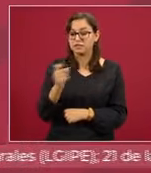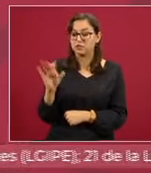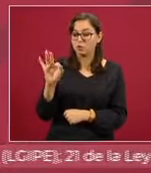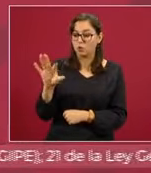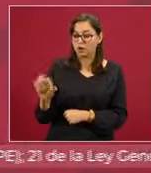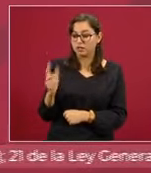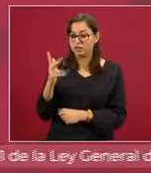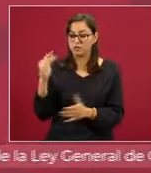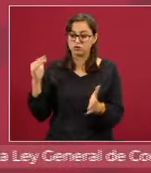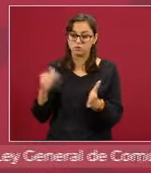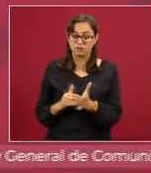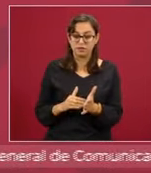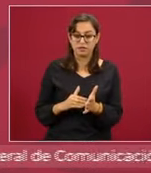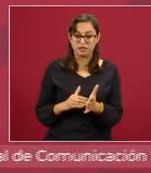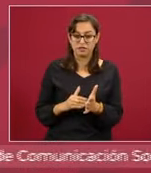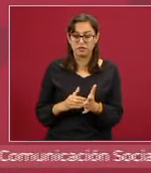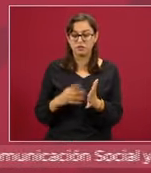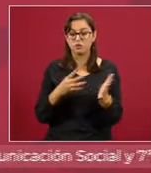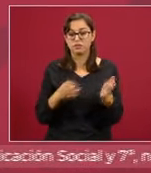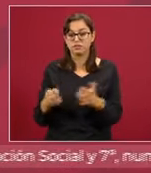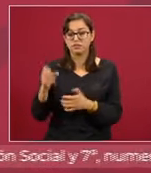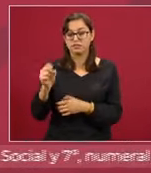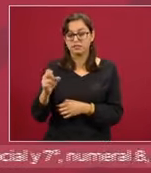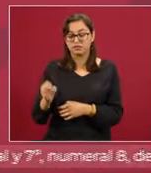962 personas.